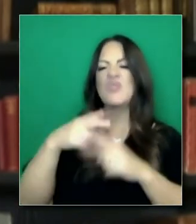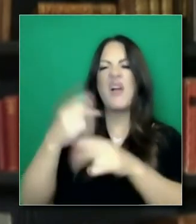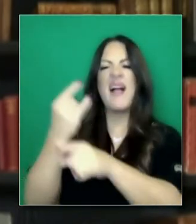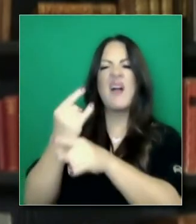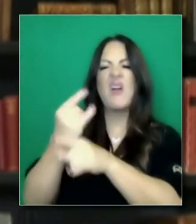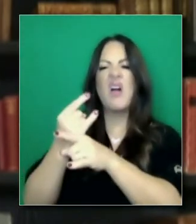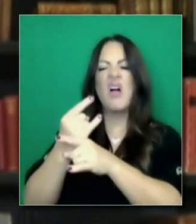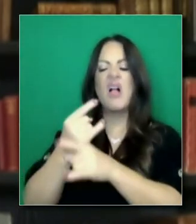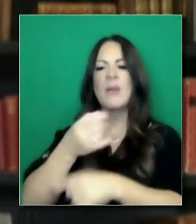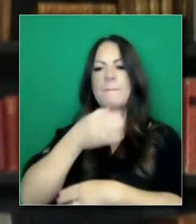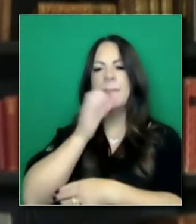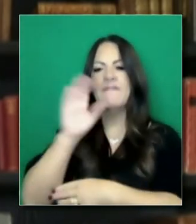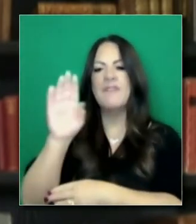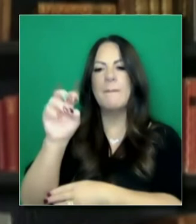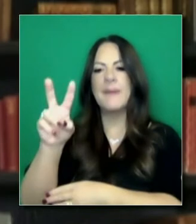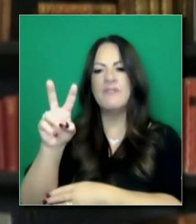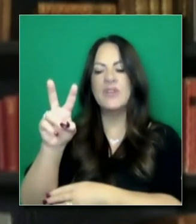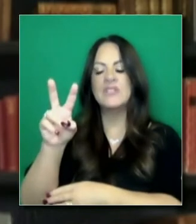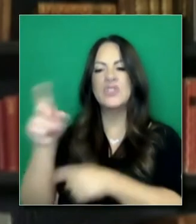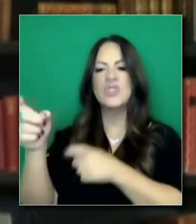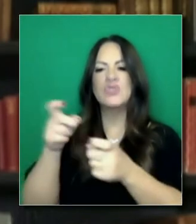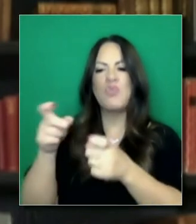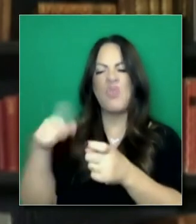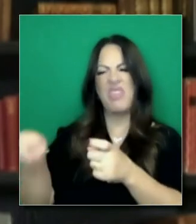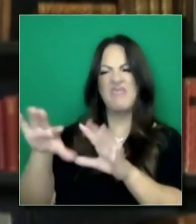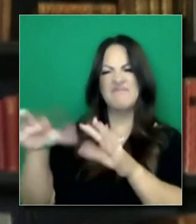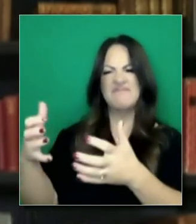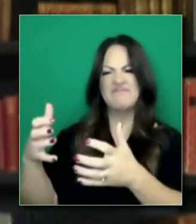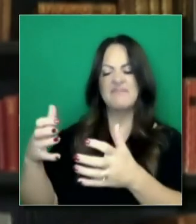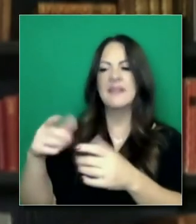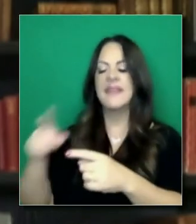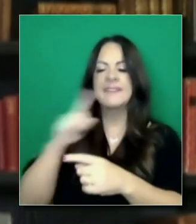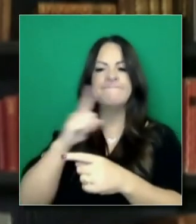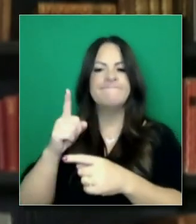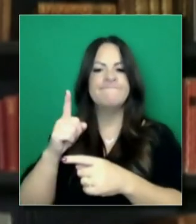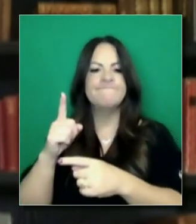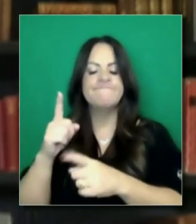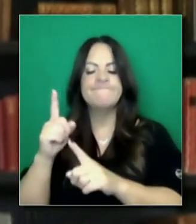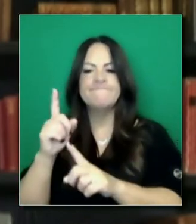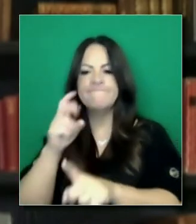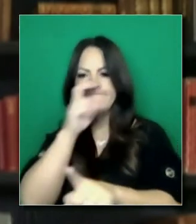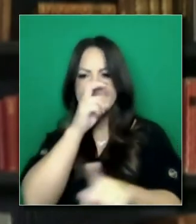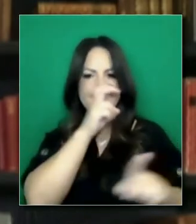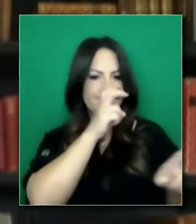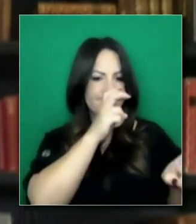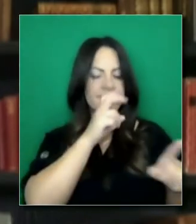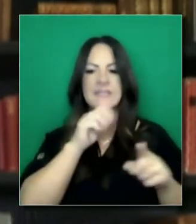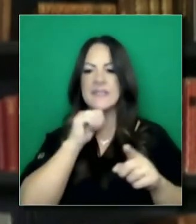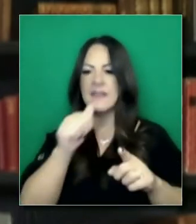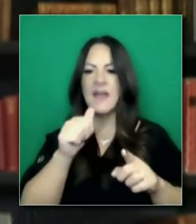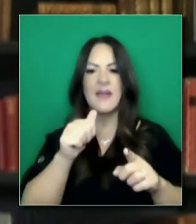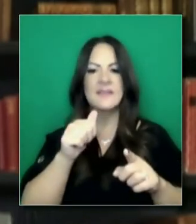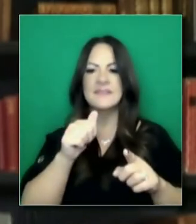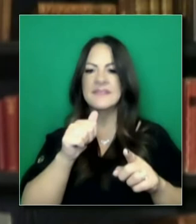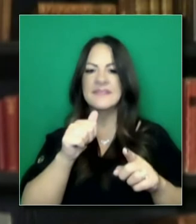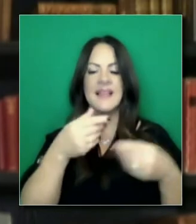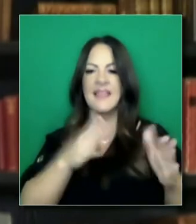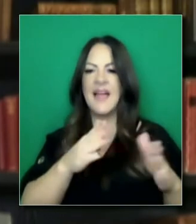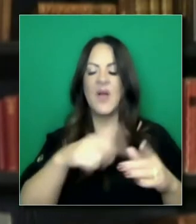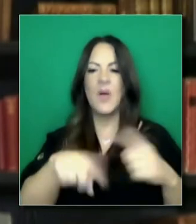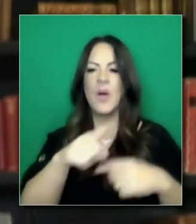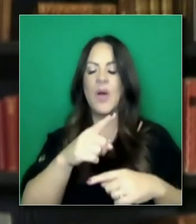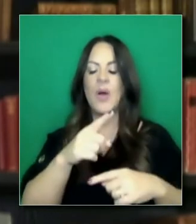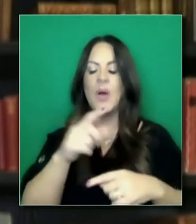alcohol, sus visitas, decenas de miles de visitas a través de los últimos meses a bares y restaurantes, todo a través del Estado de California.